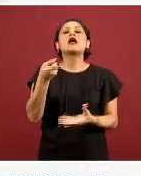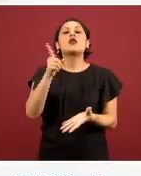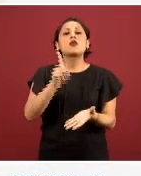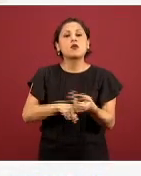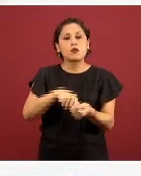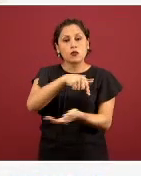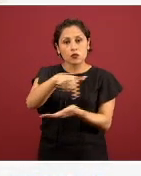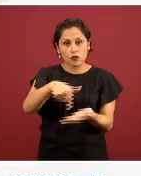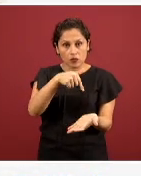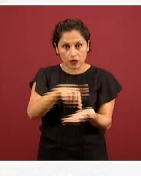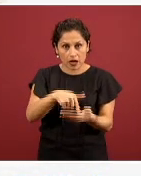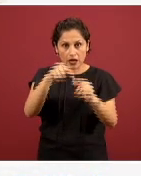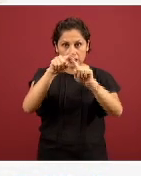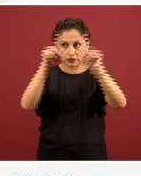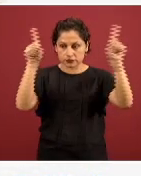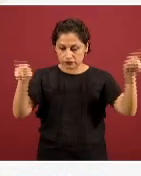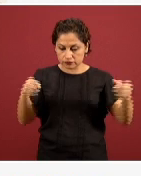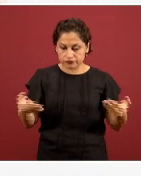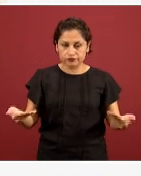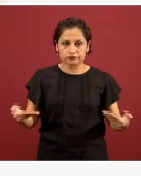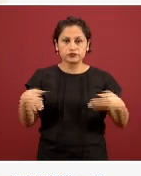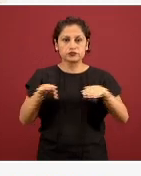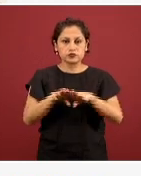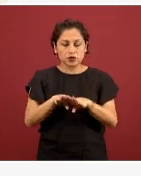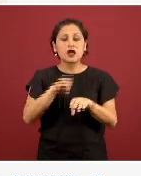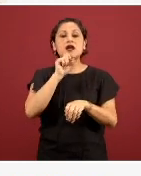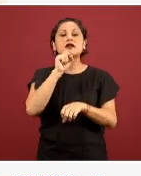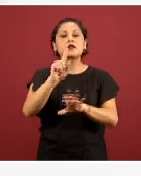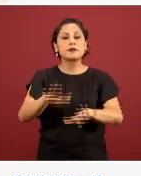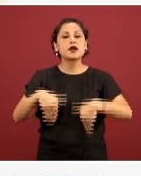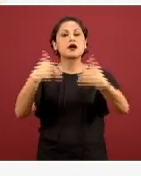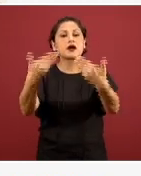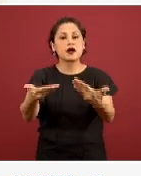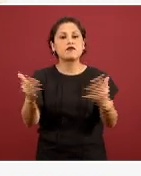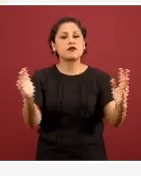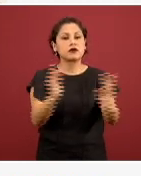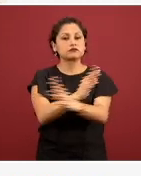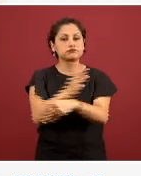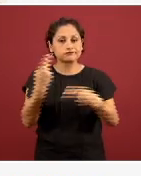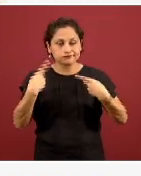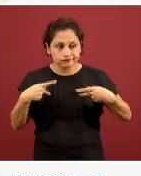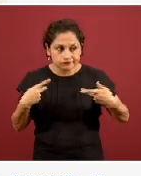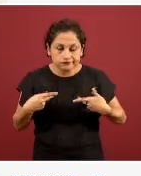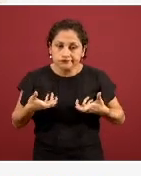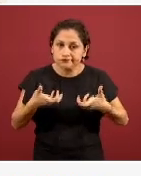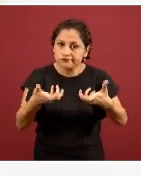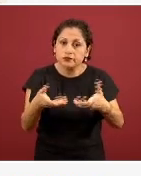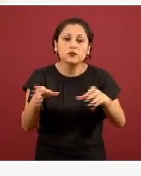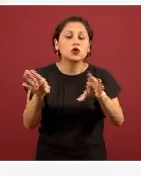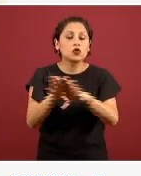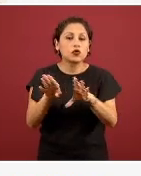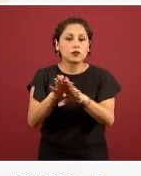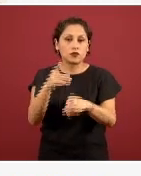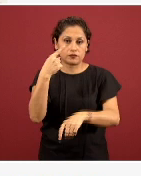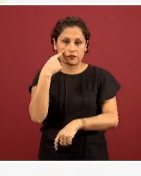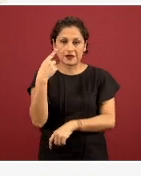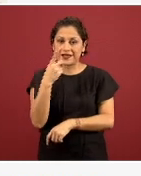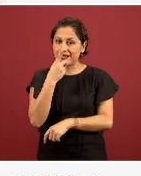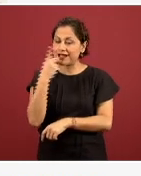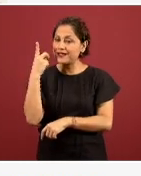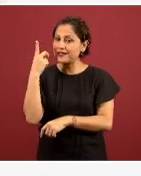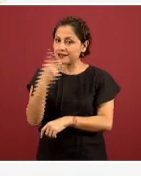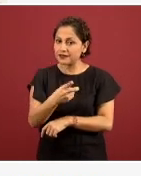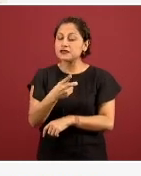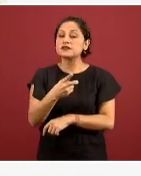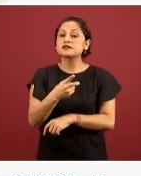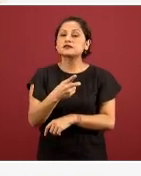para establecer los lineamientos y las reglas de, por ejemplo, los espacios públicos cerrados que siguen